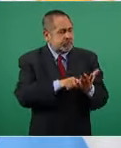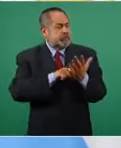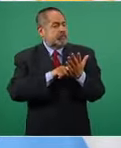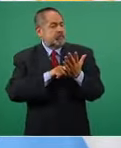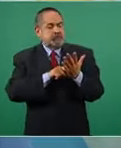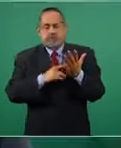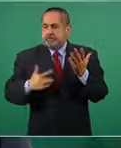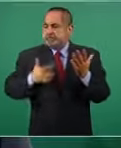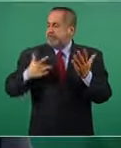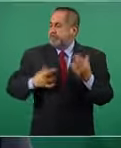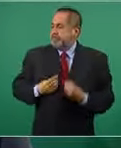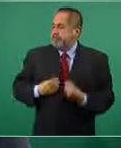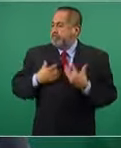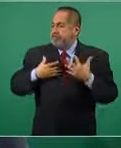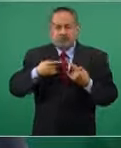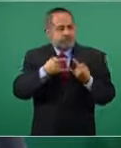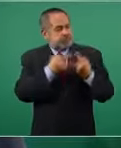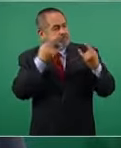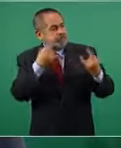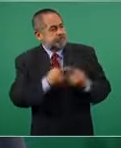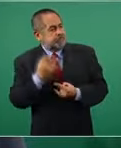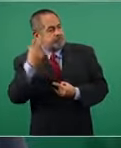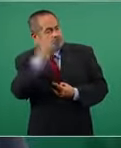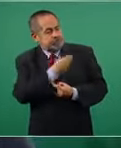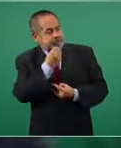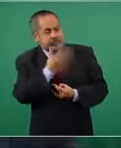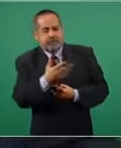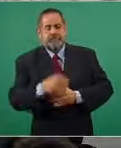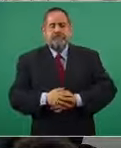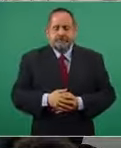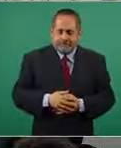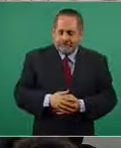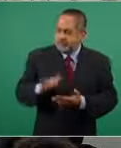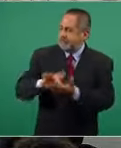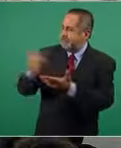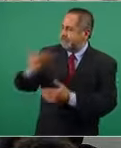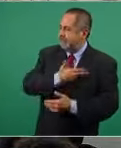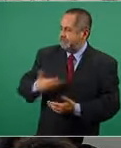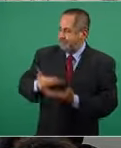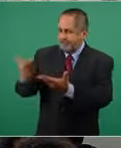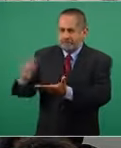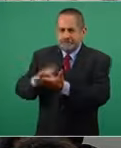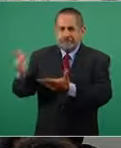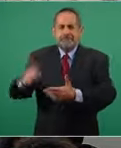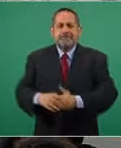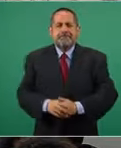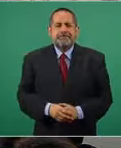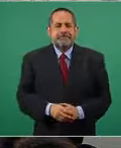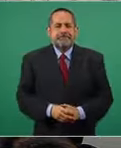nosotros por historia y por lo presente. Muchas gracias, señor presidente. Gracias.